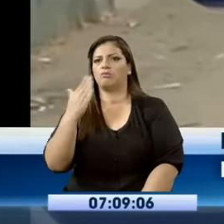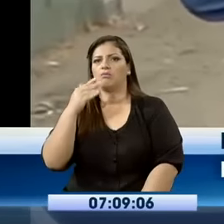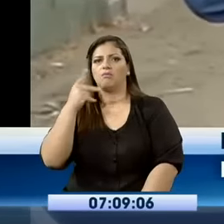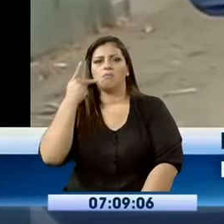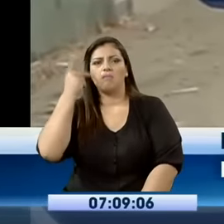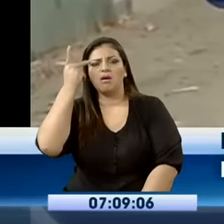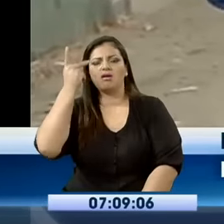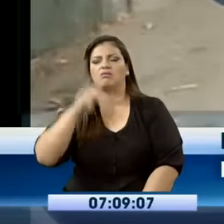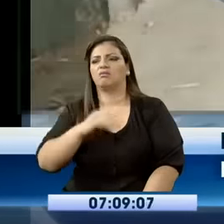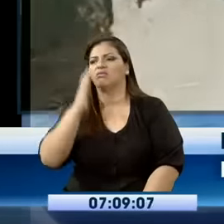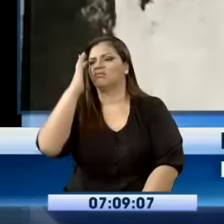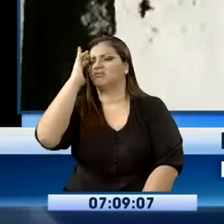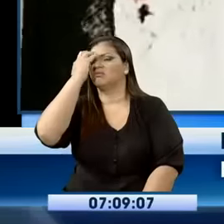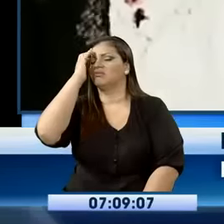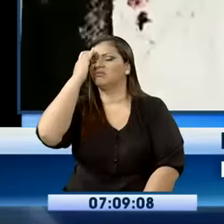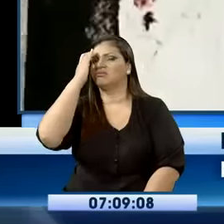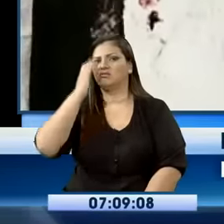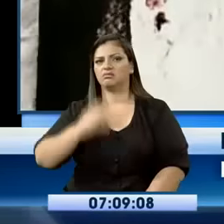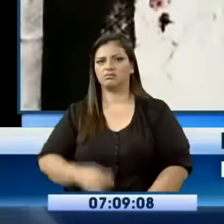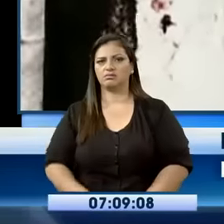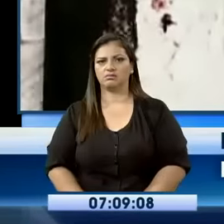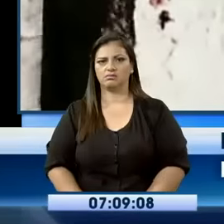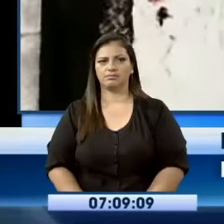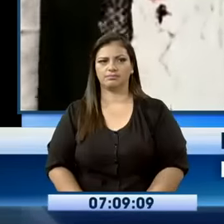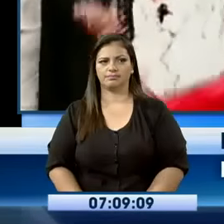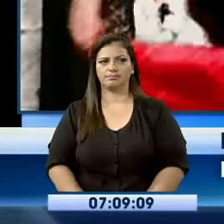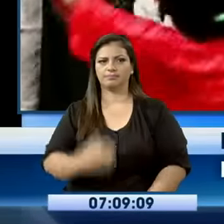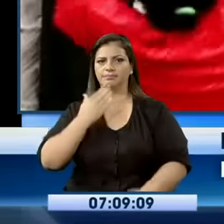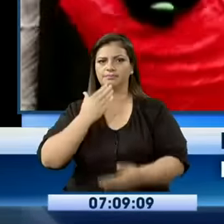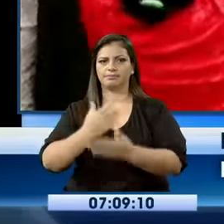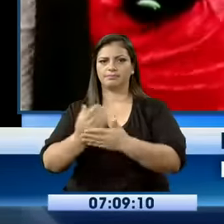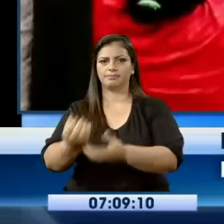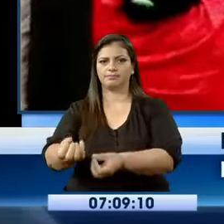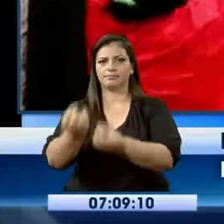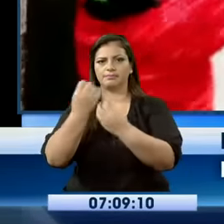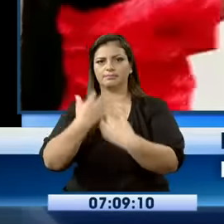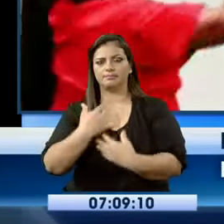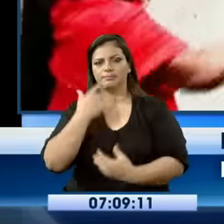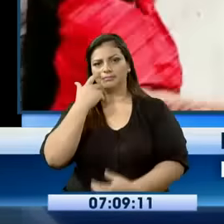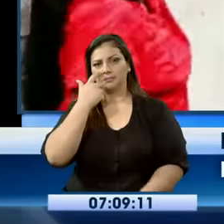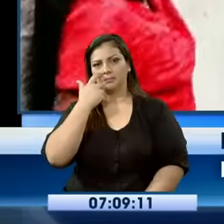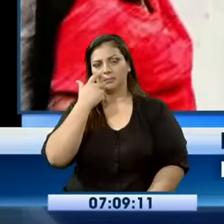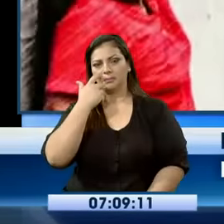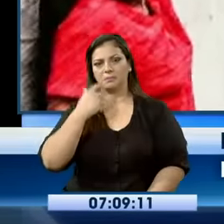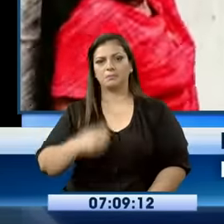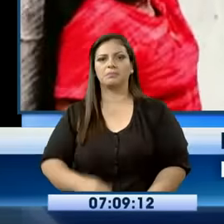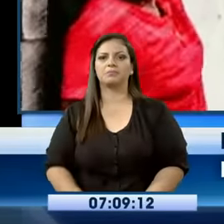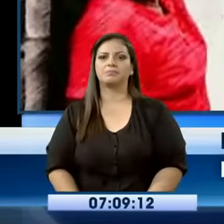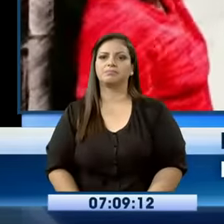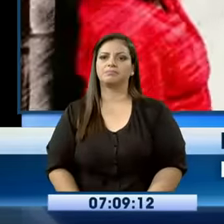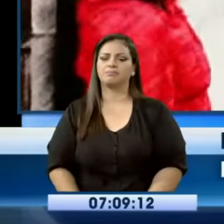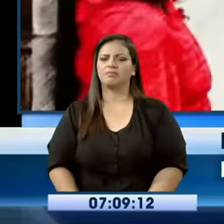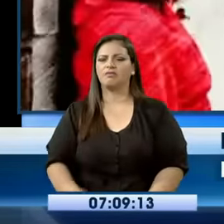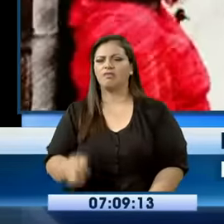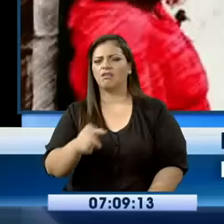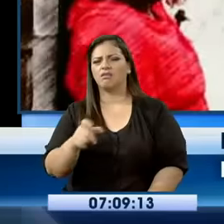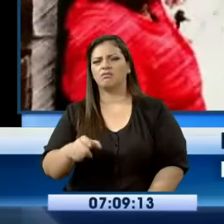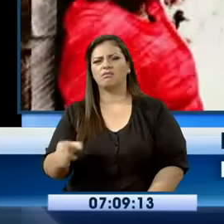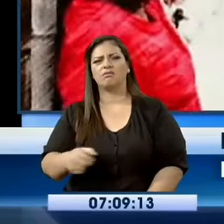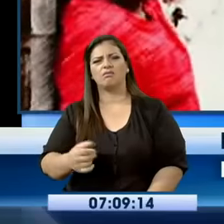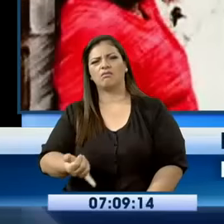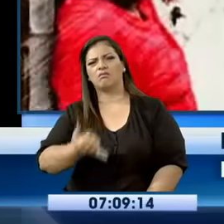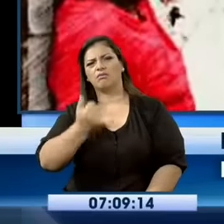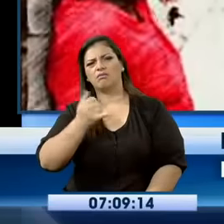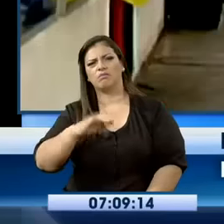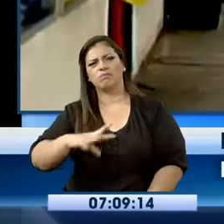amigos televidentes. Muchas gracias, Jorge. Muy preocupante la situación y obviamente la rechazamos. Y esperamos que